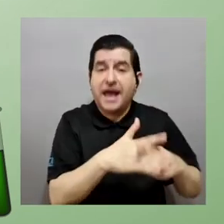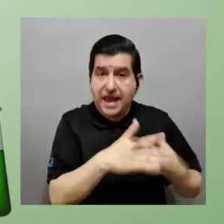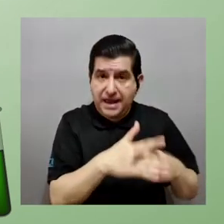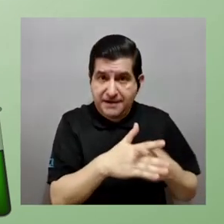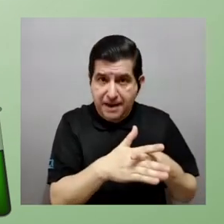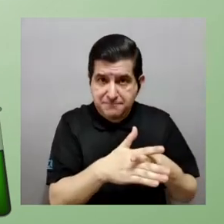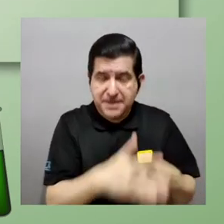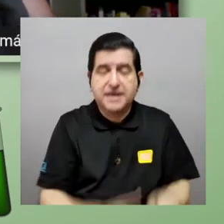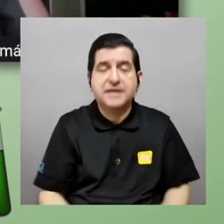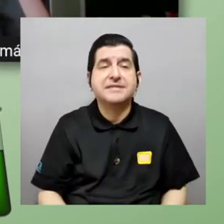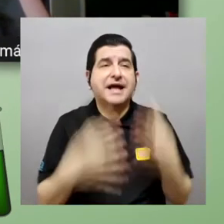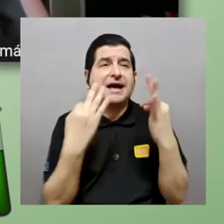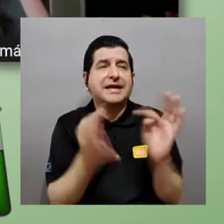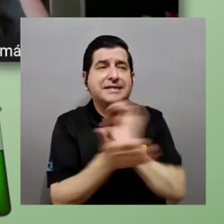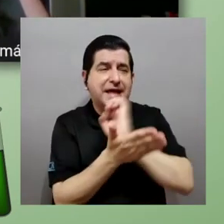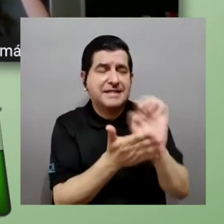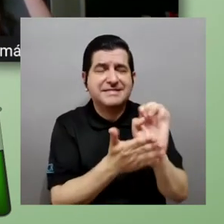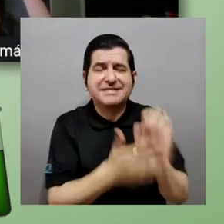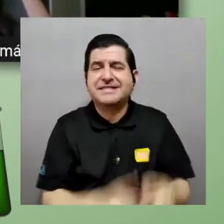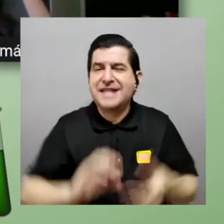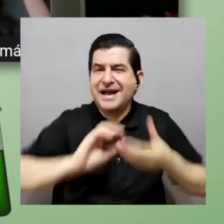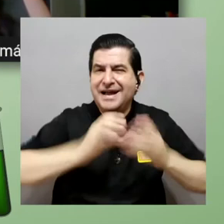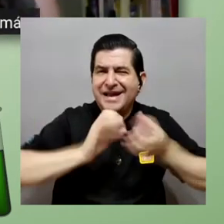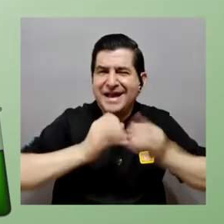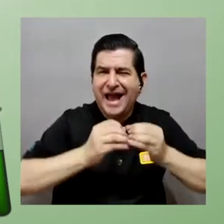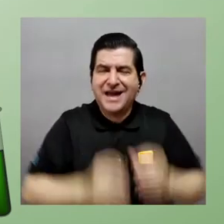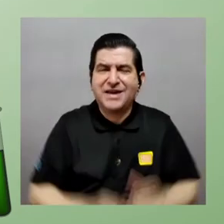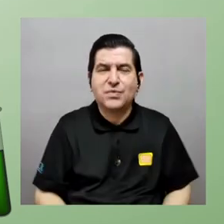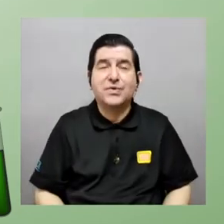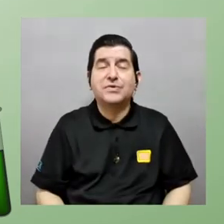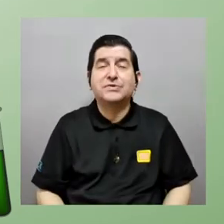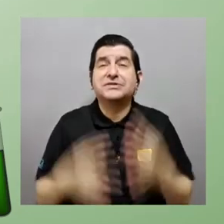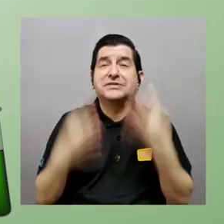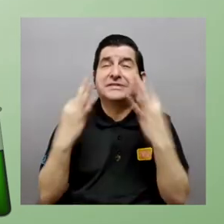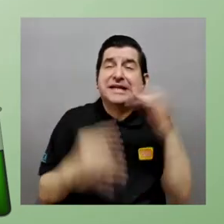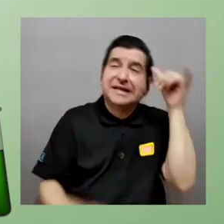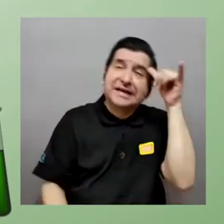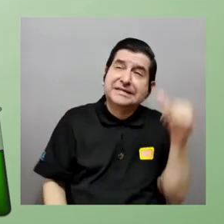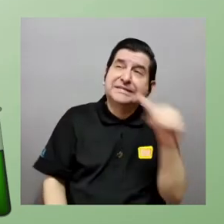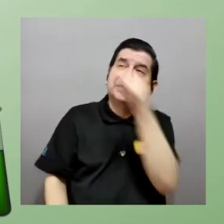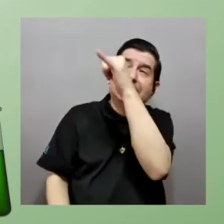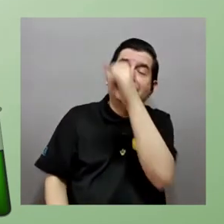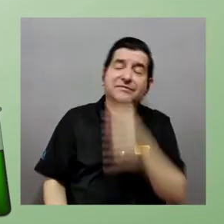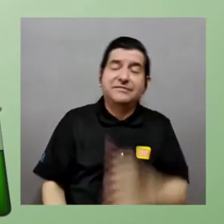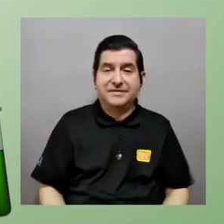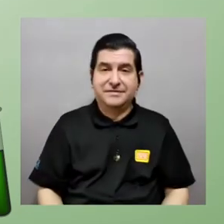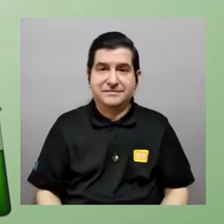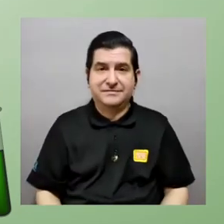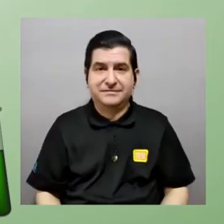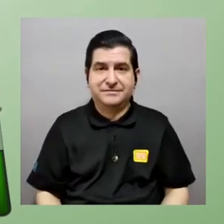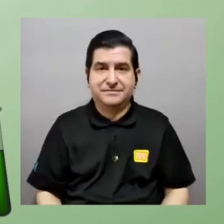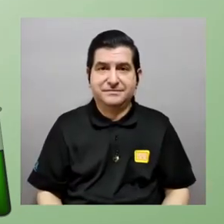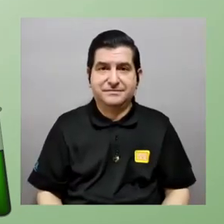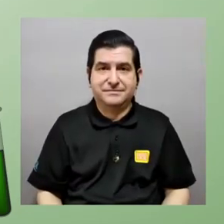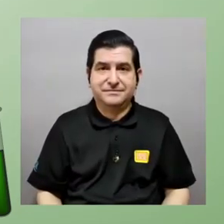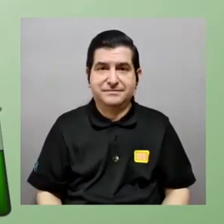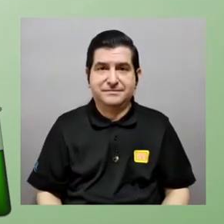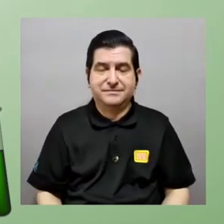herramienta verdad trata de evitar los cálculos que tienden al infinito este